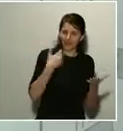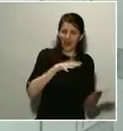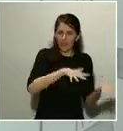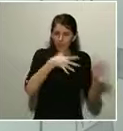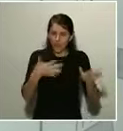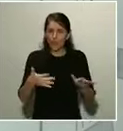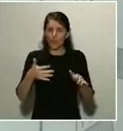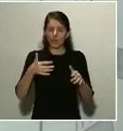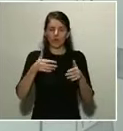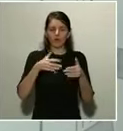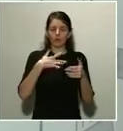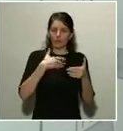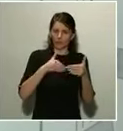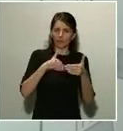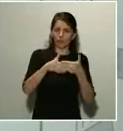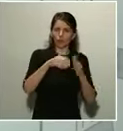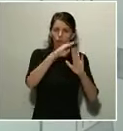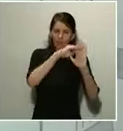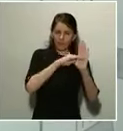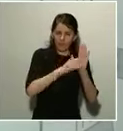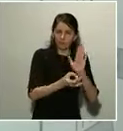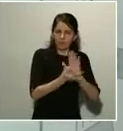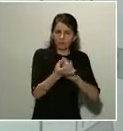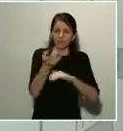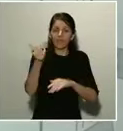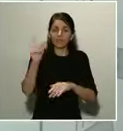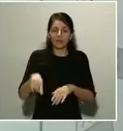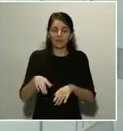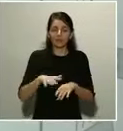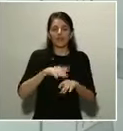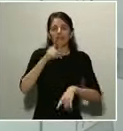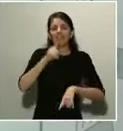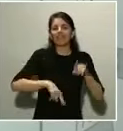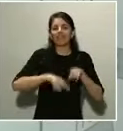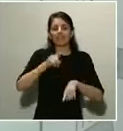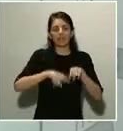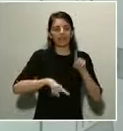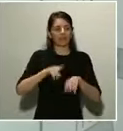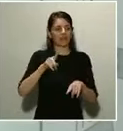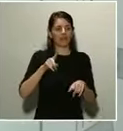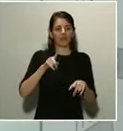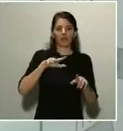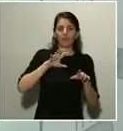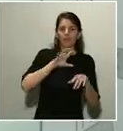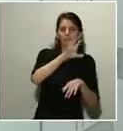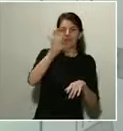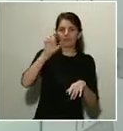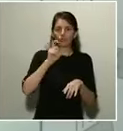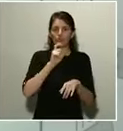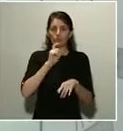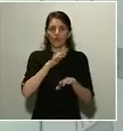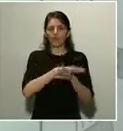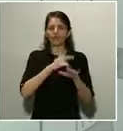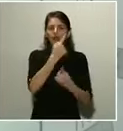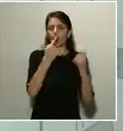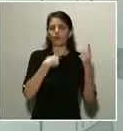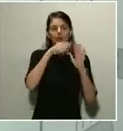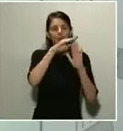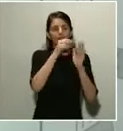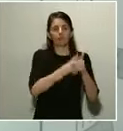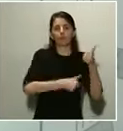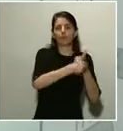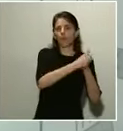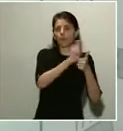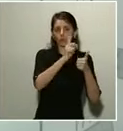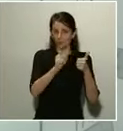del país. Ninguna de ellas se considera la última, o definitiva. Y, en este sentido,